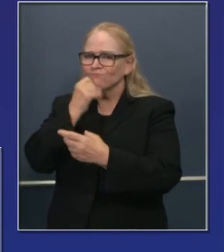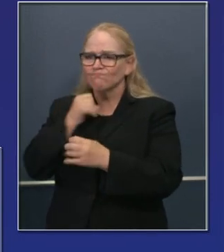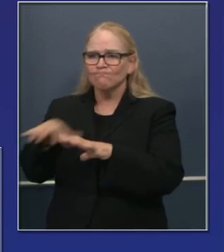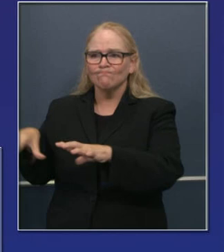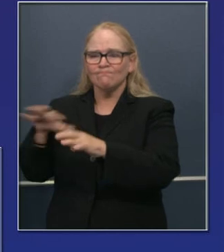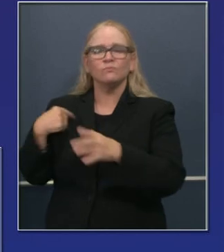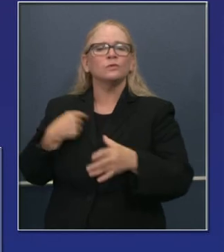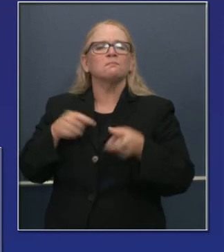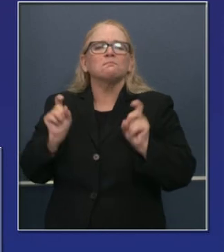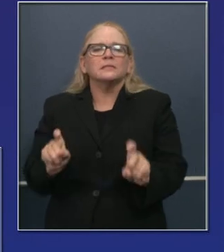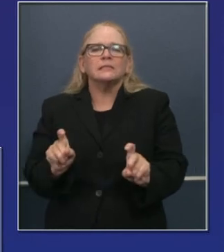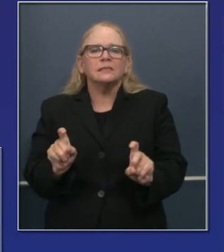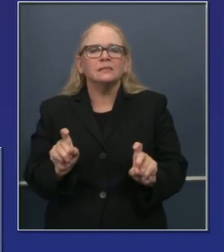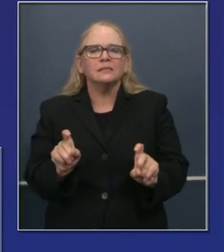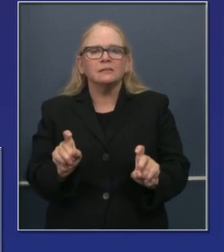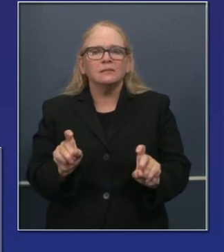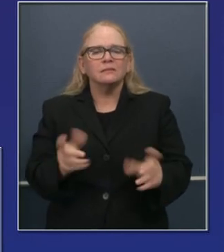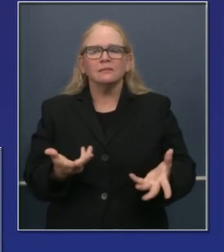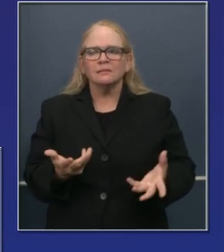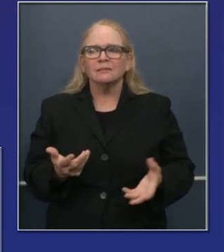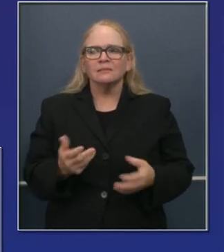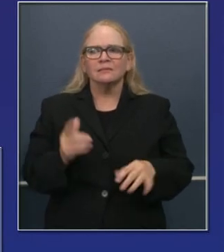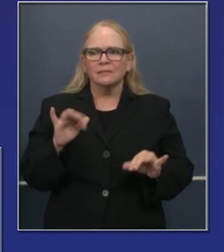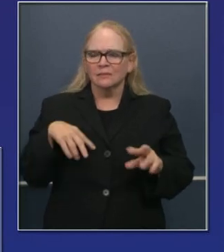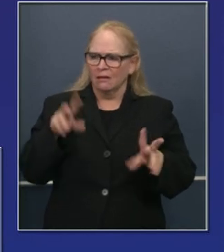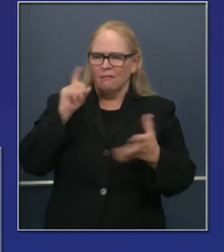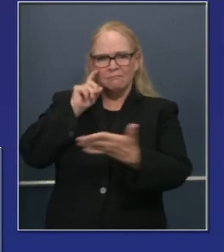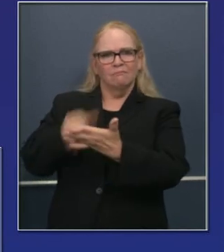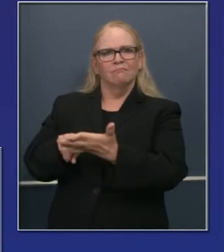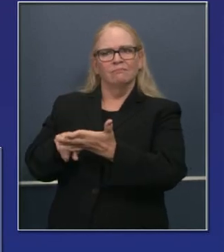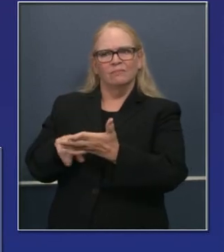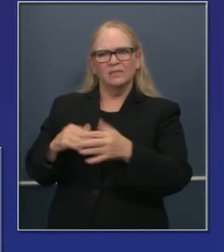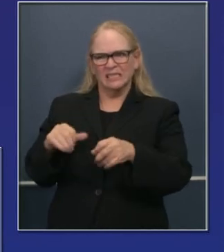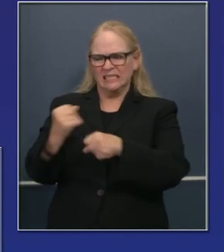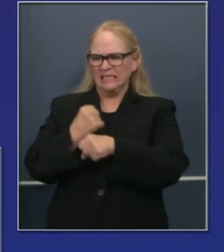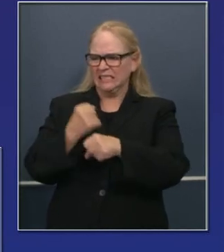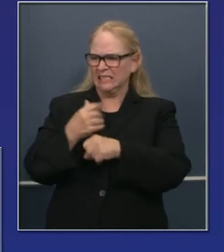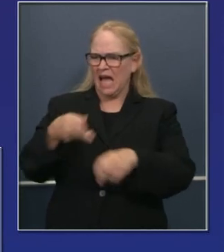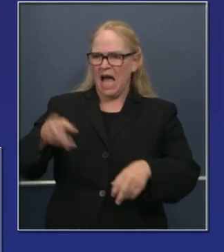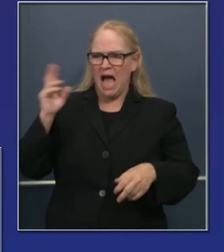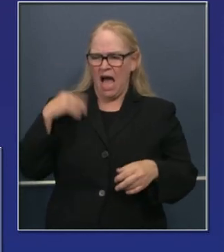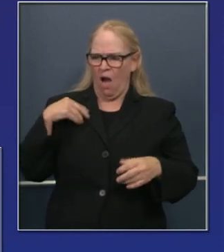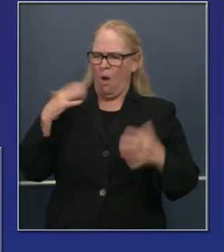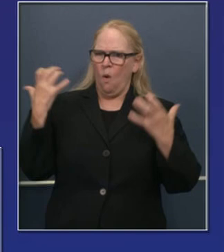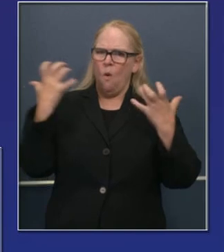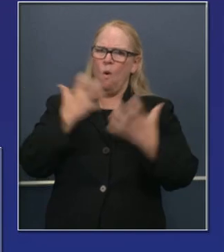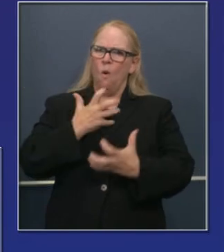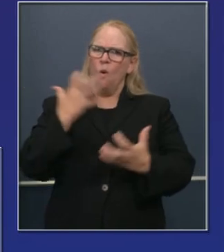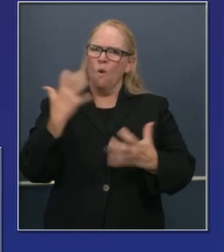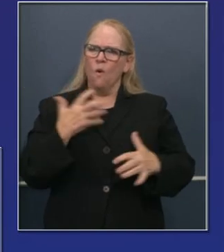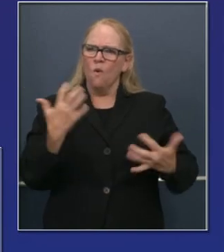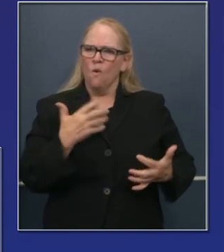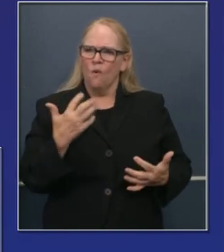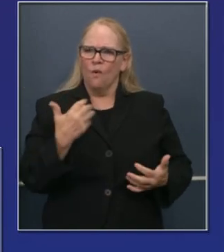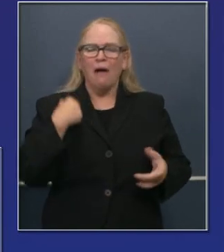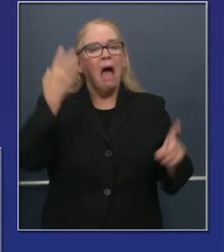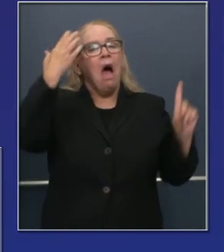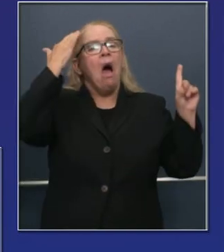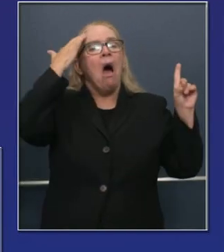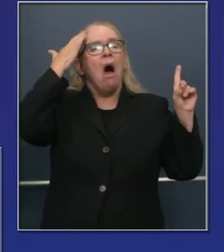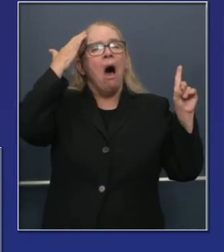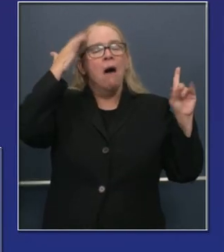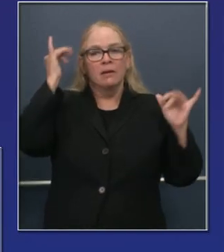Es necesario considerar esta estadística que nos deja anonadados.